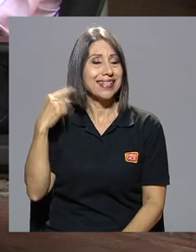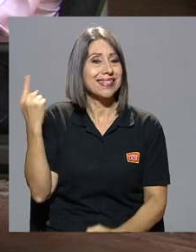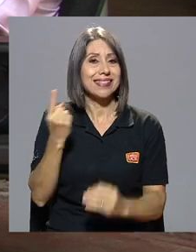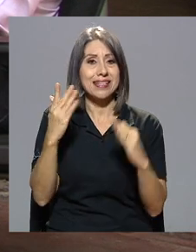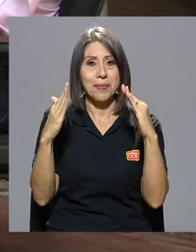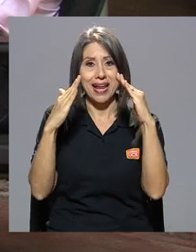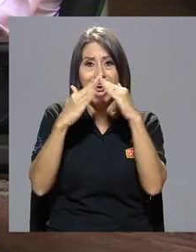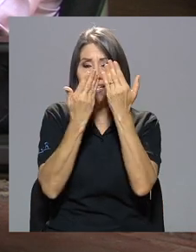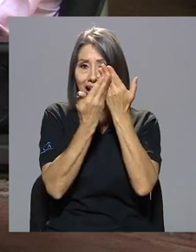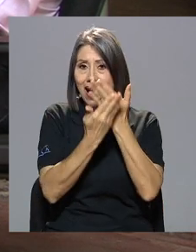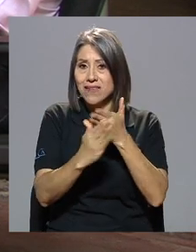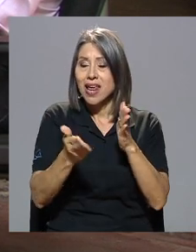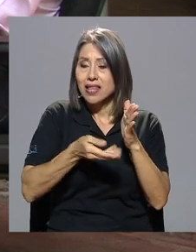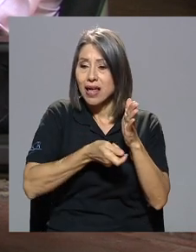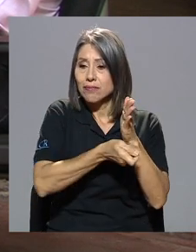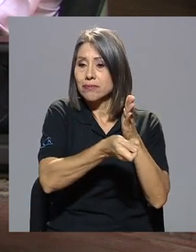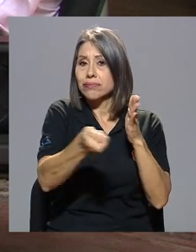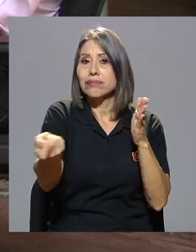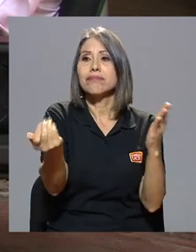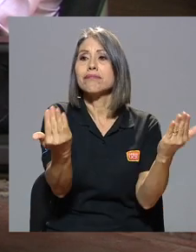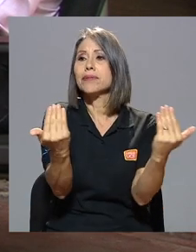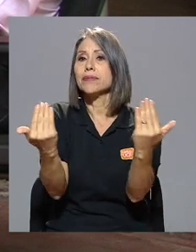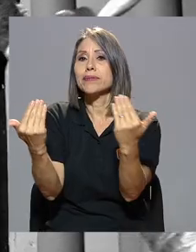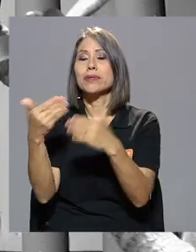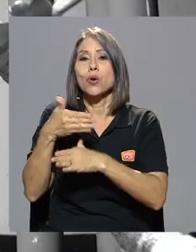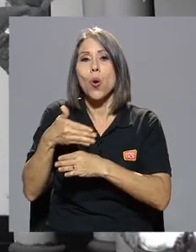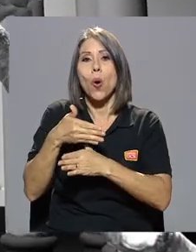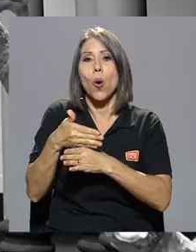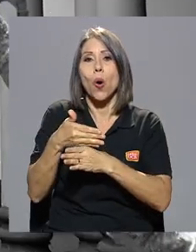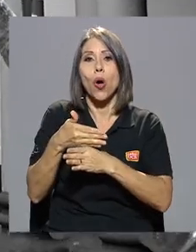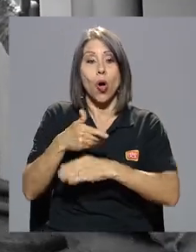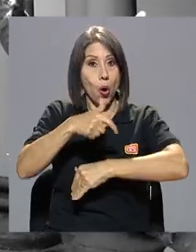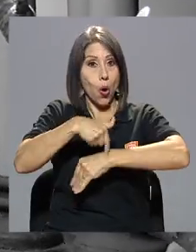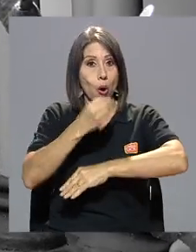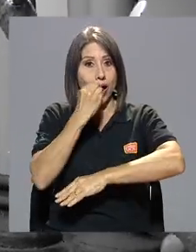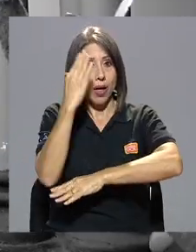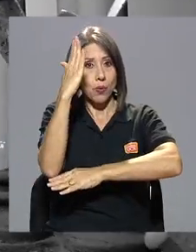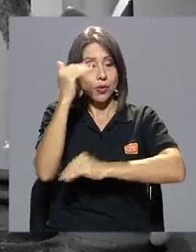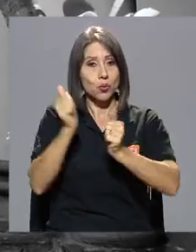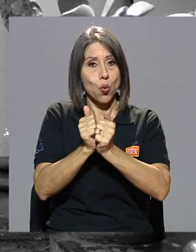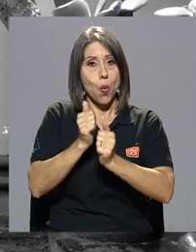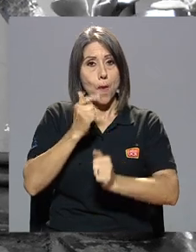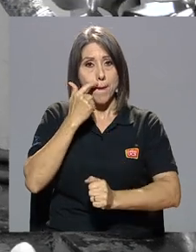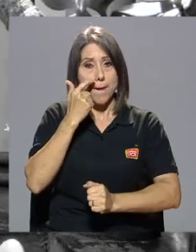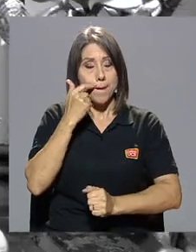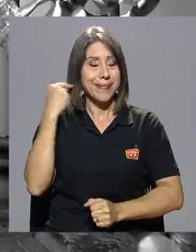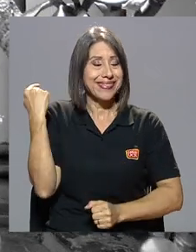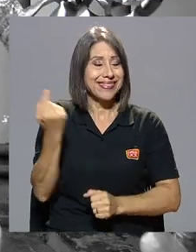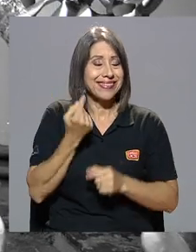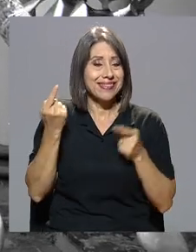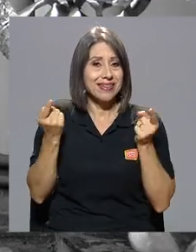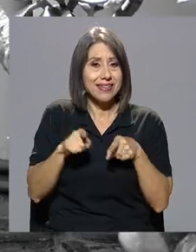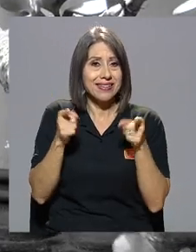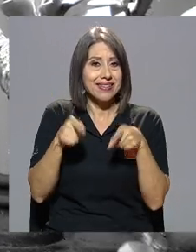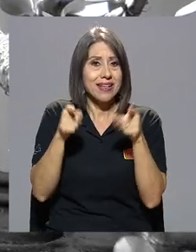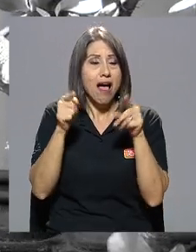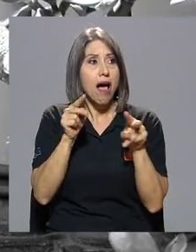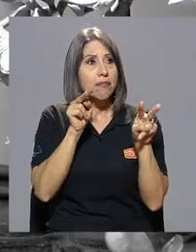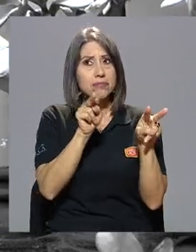está abierta y lo que tenemos lo compartimos. Entonces, los almuerzos con mi padre, además, era frecuente